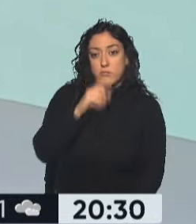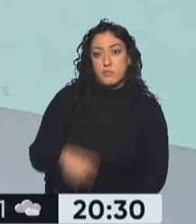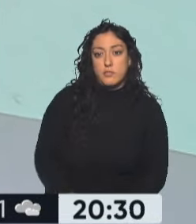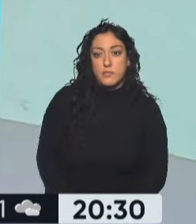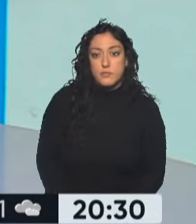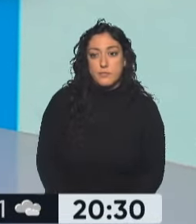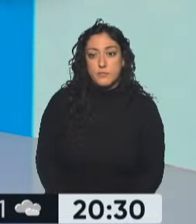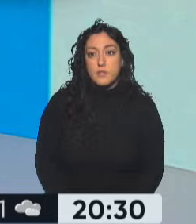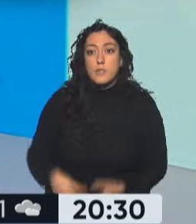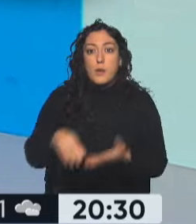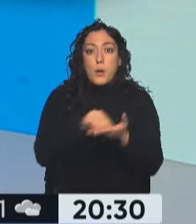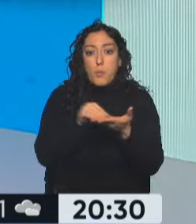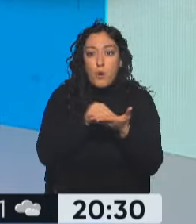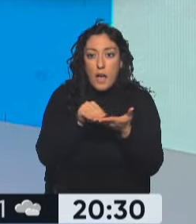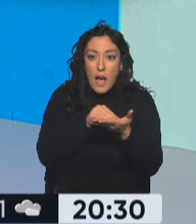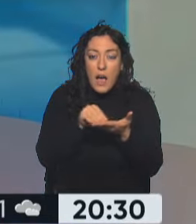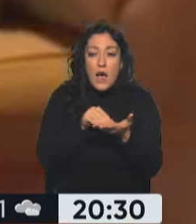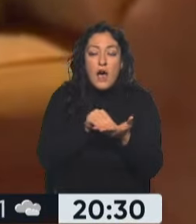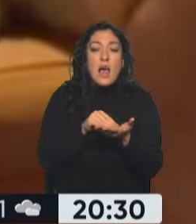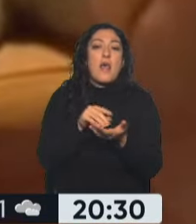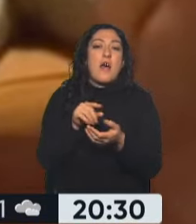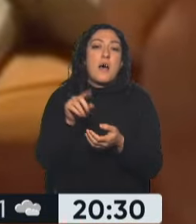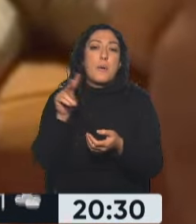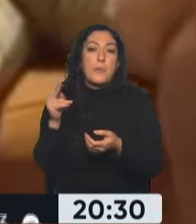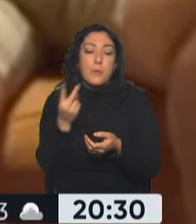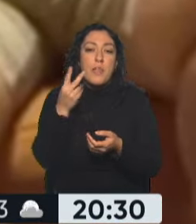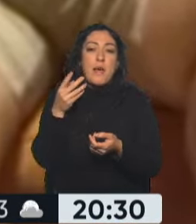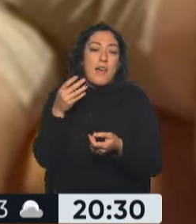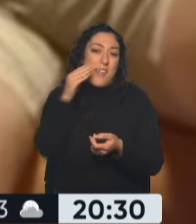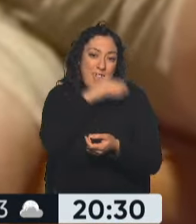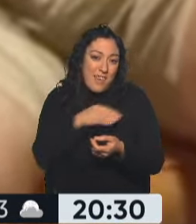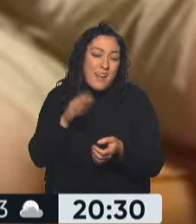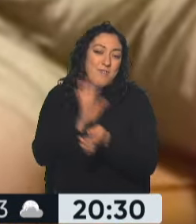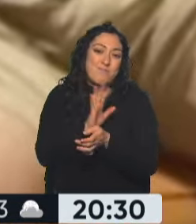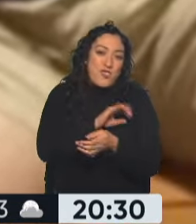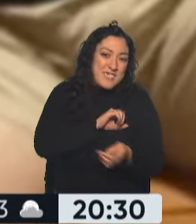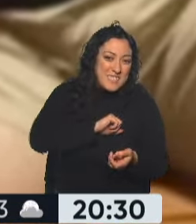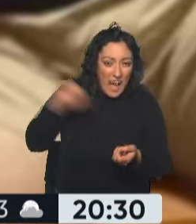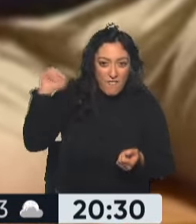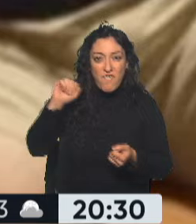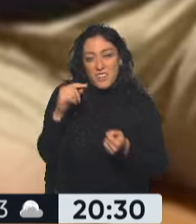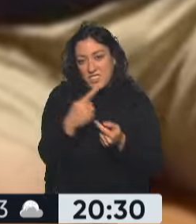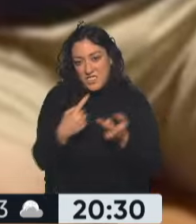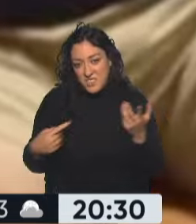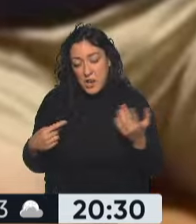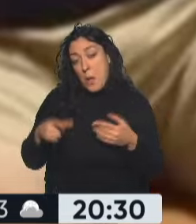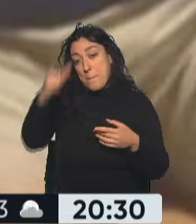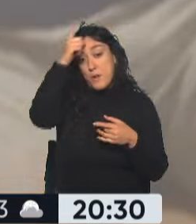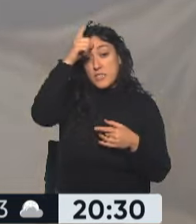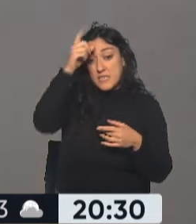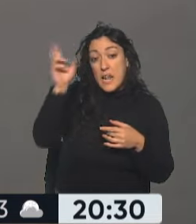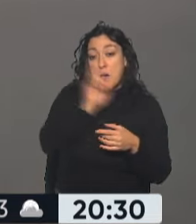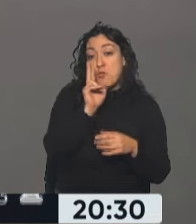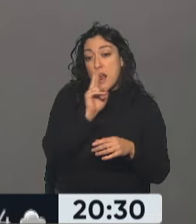una abogada viuda negra, cometió diferentes estafas, ya le contamos la historia. La policía detuvo